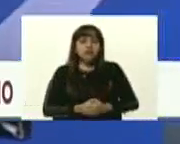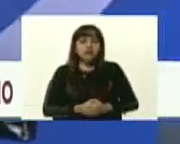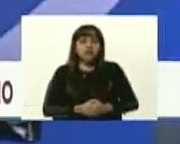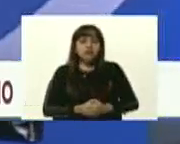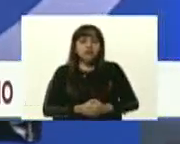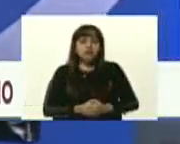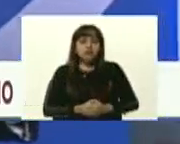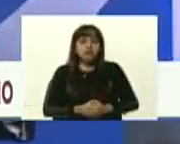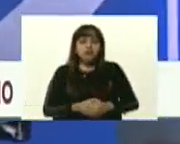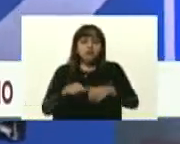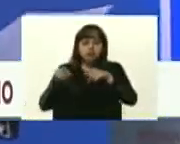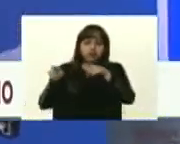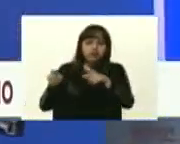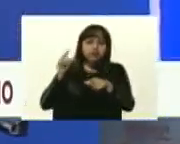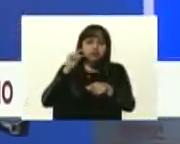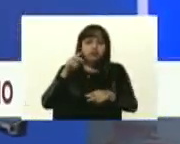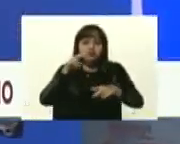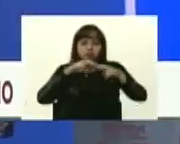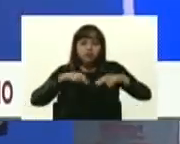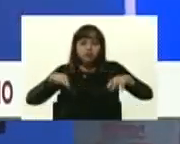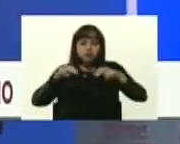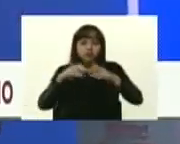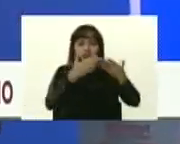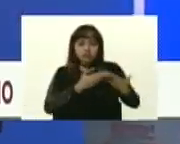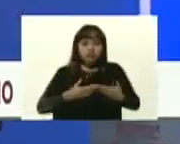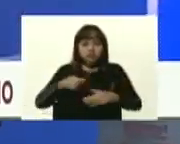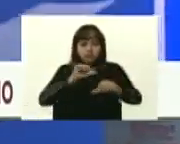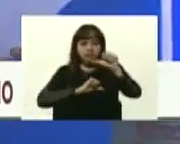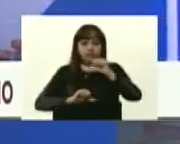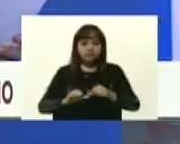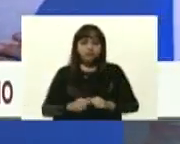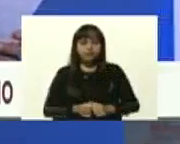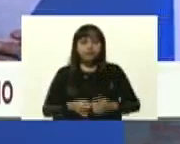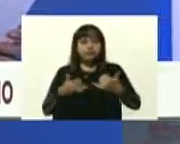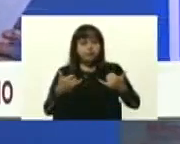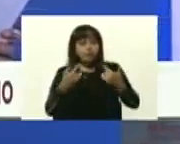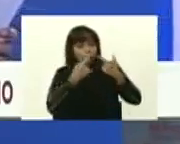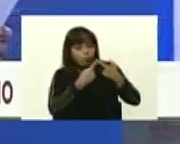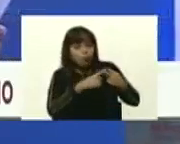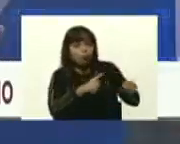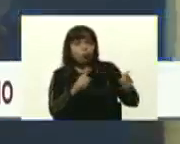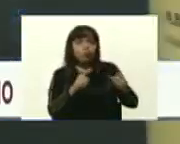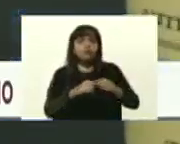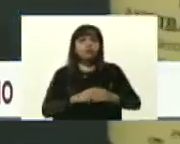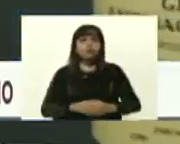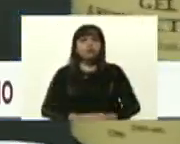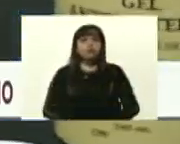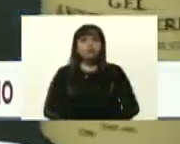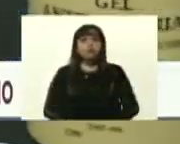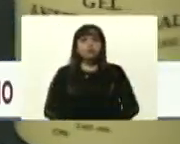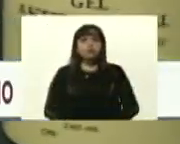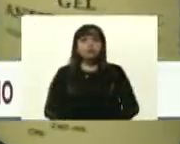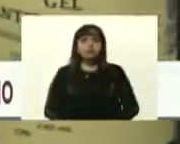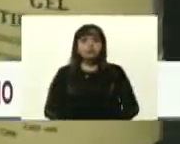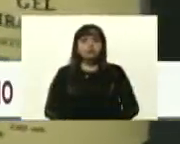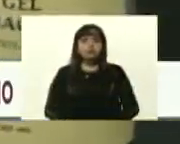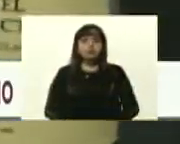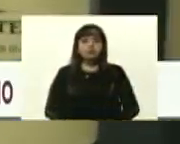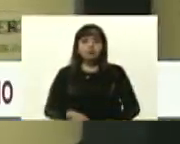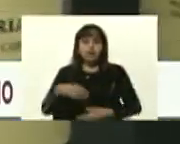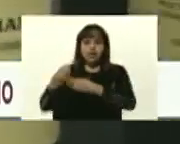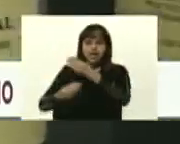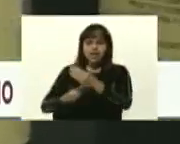investigadora de la Escuela de Química. Aquí tenemos otro producto. Nuestro estudiante... Con Felipe